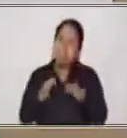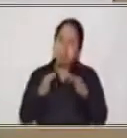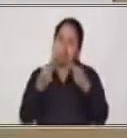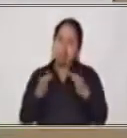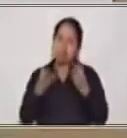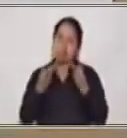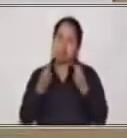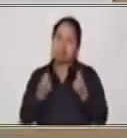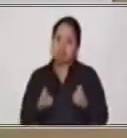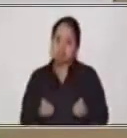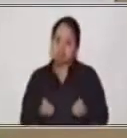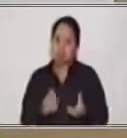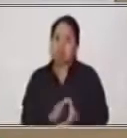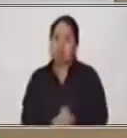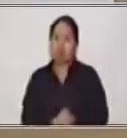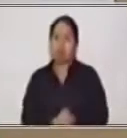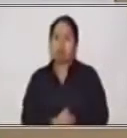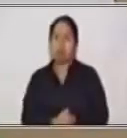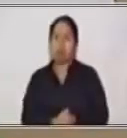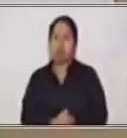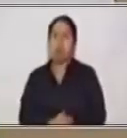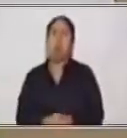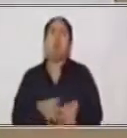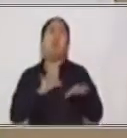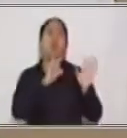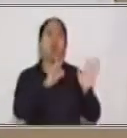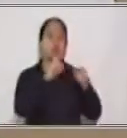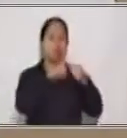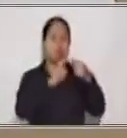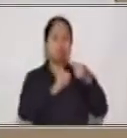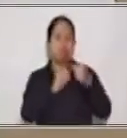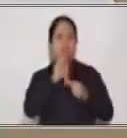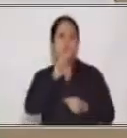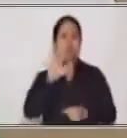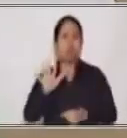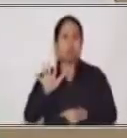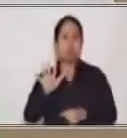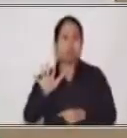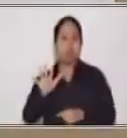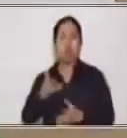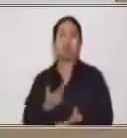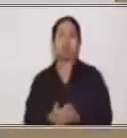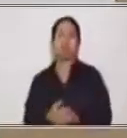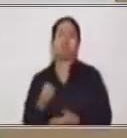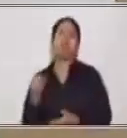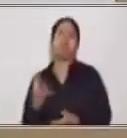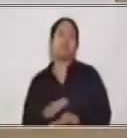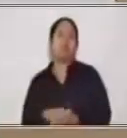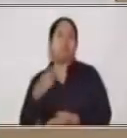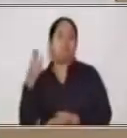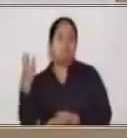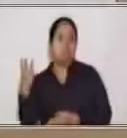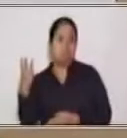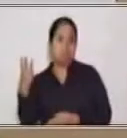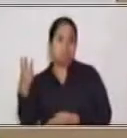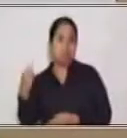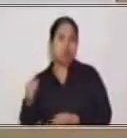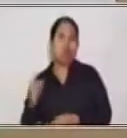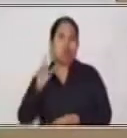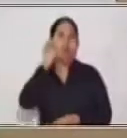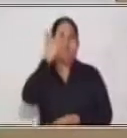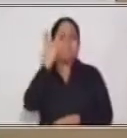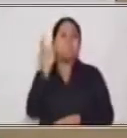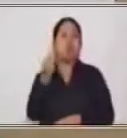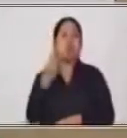resolverla. ¿Cuántos 8 caben en un 25? Caben 3, porque 3 por 8 son 24.